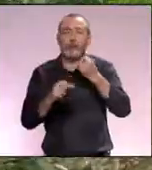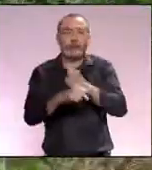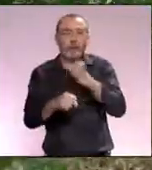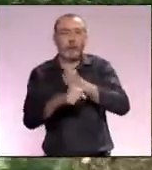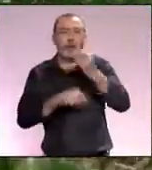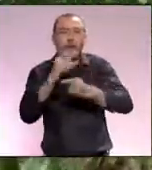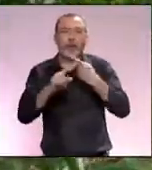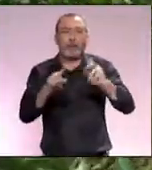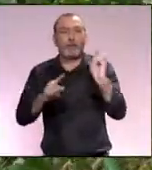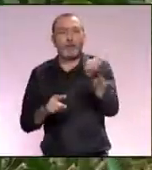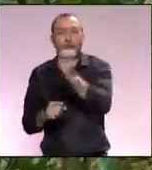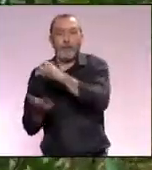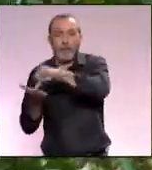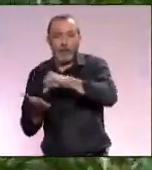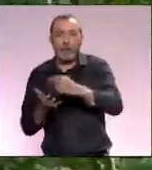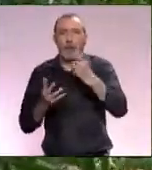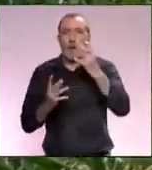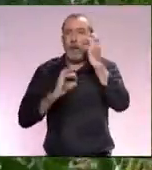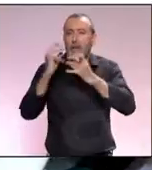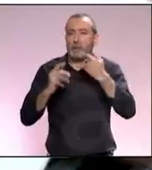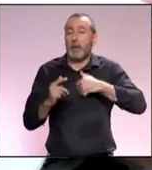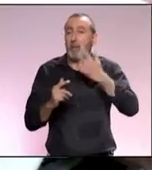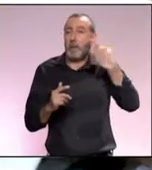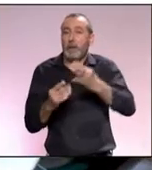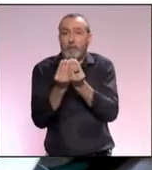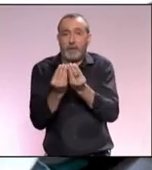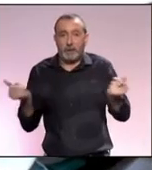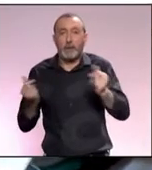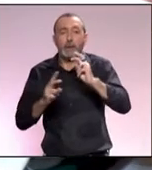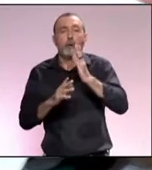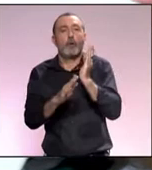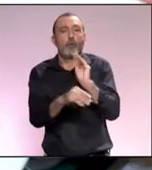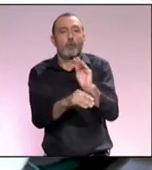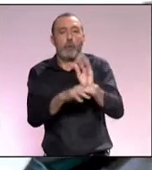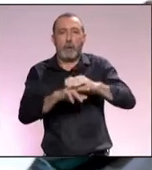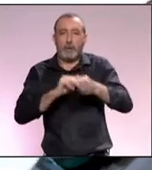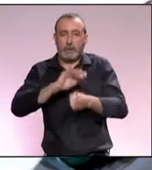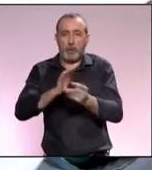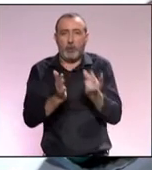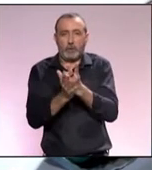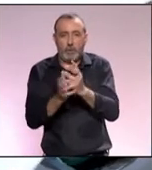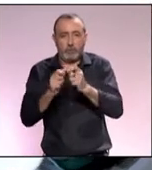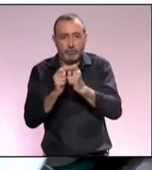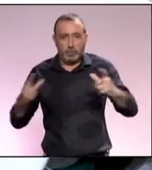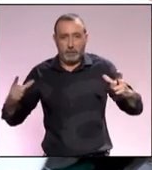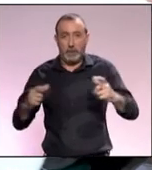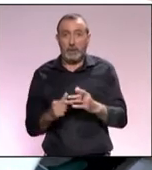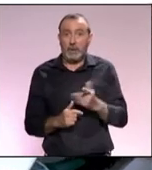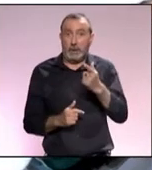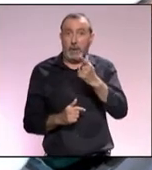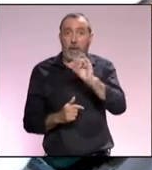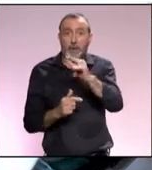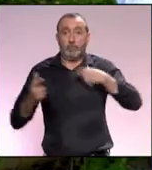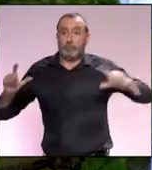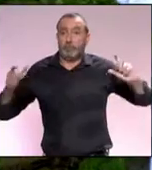que desarrollan diferentes centros con especies en peligro de extinción y el proceso de recuperación. Están amenazadas, en